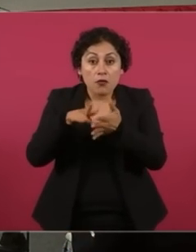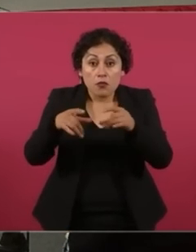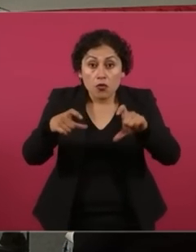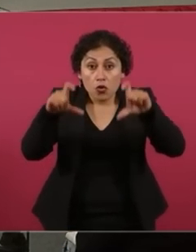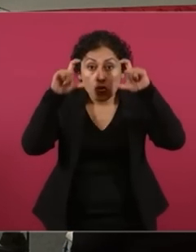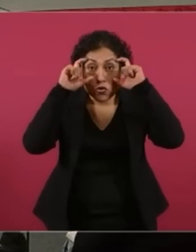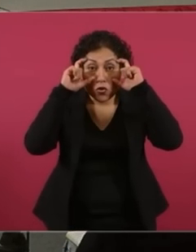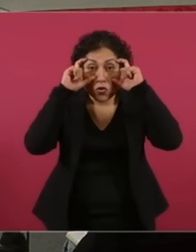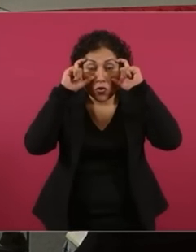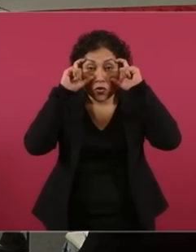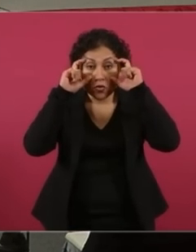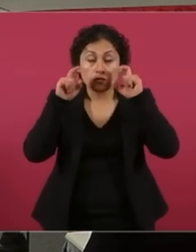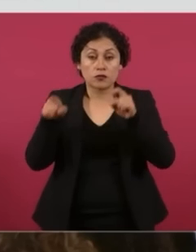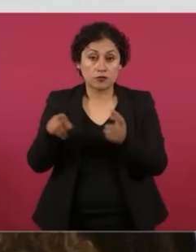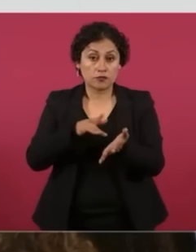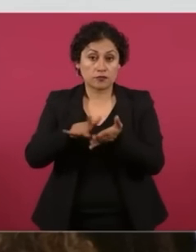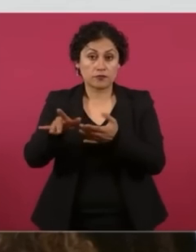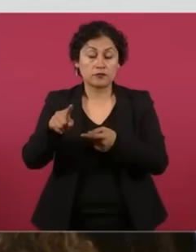o lentes graduados.